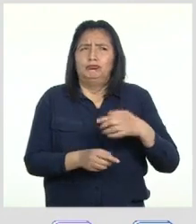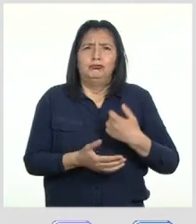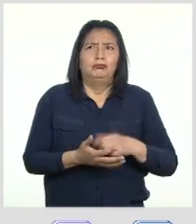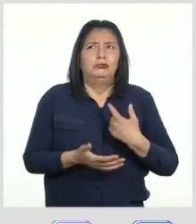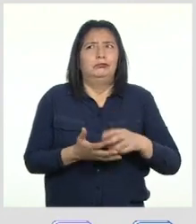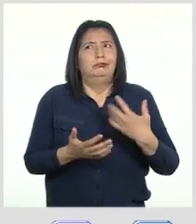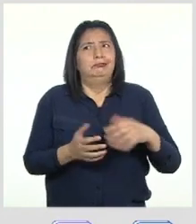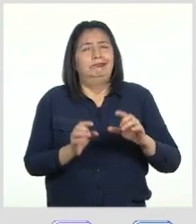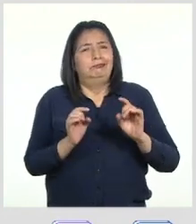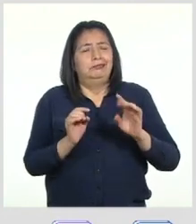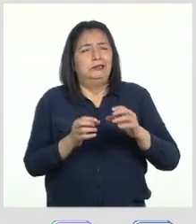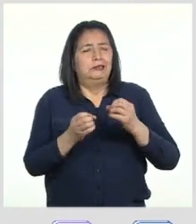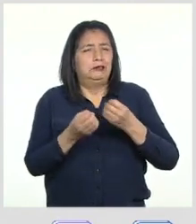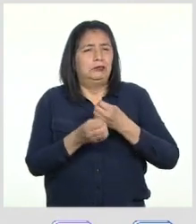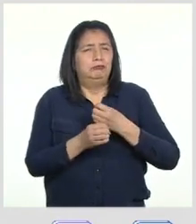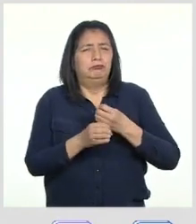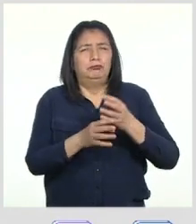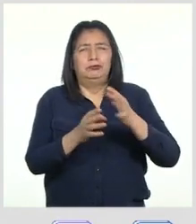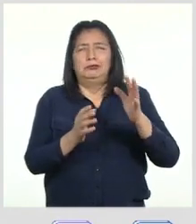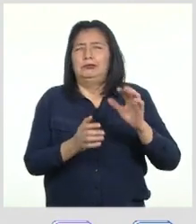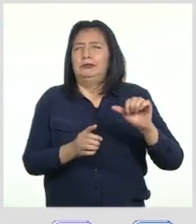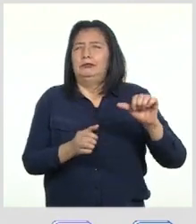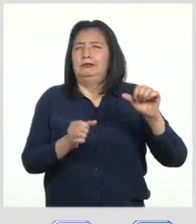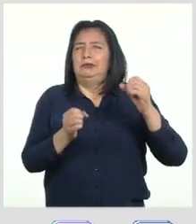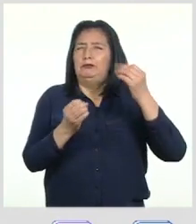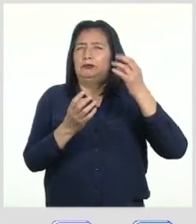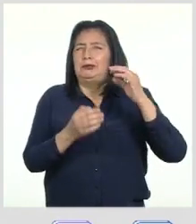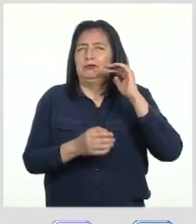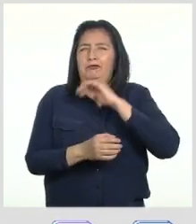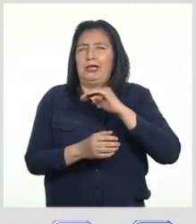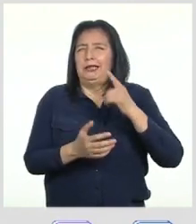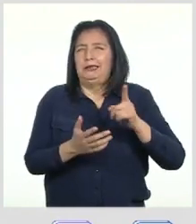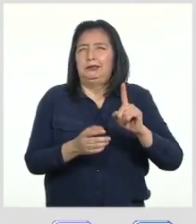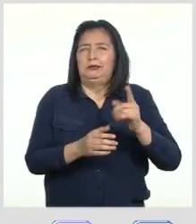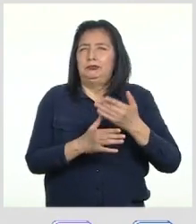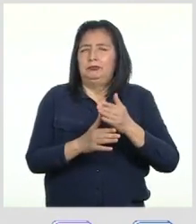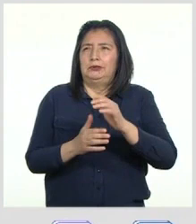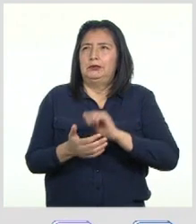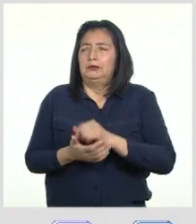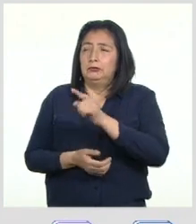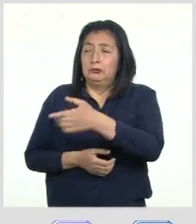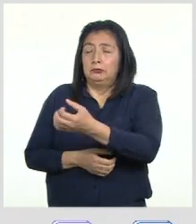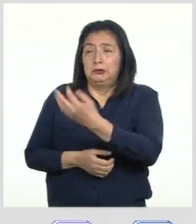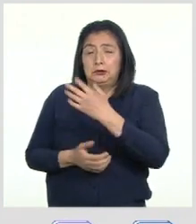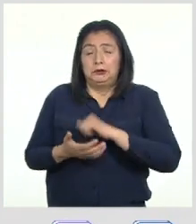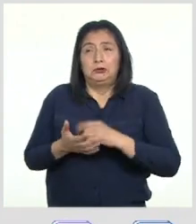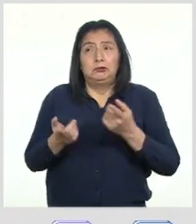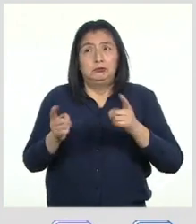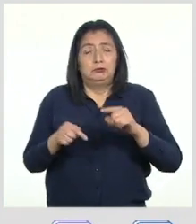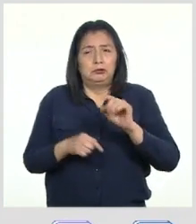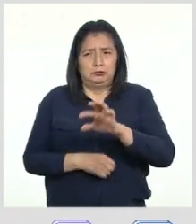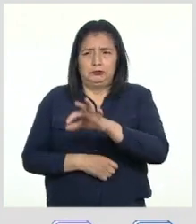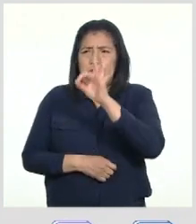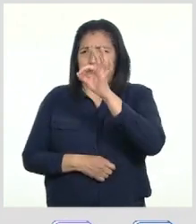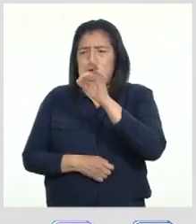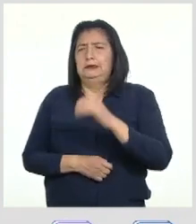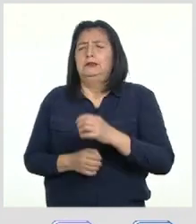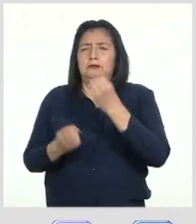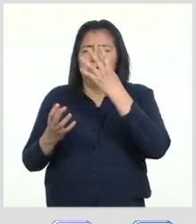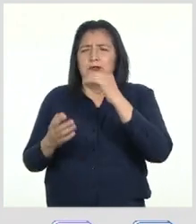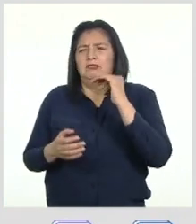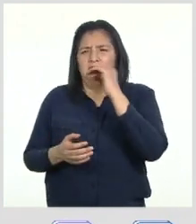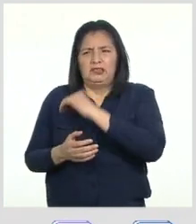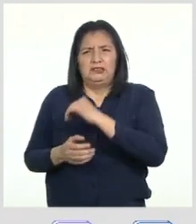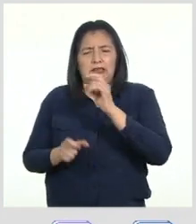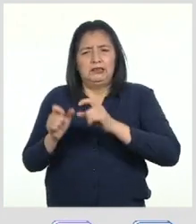práctica de difundir contenido malicioso o falso Como hemos mencionado, al encontrar esa información falsa Las